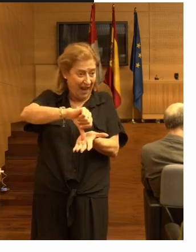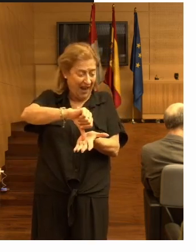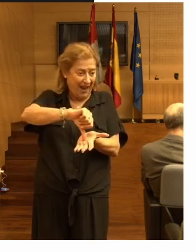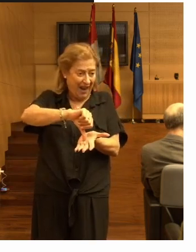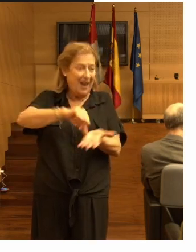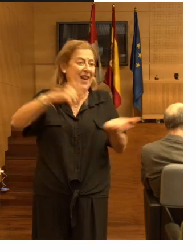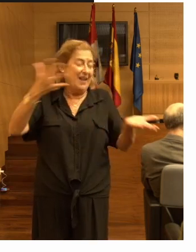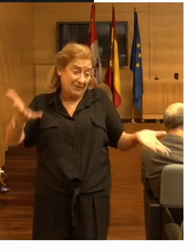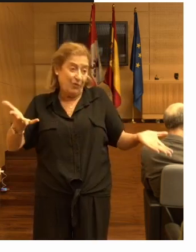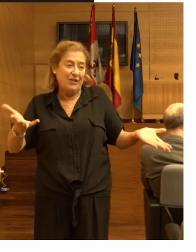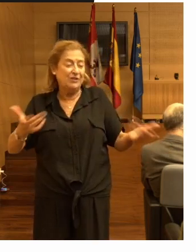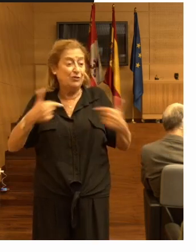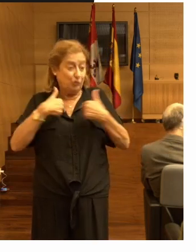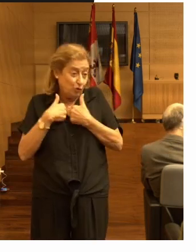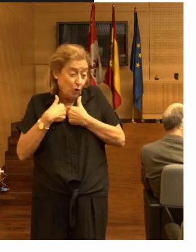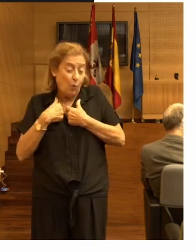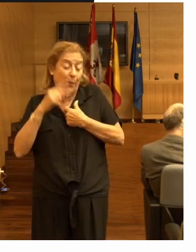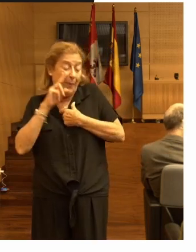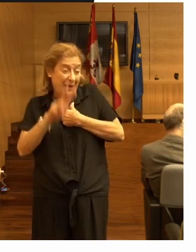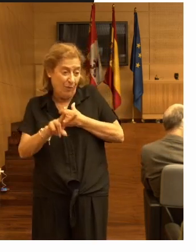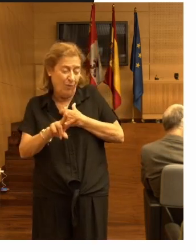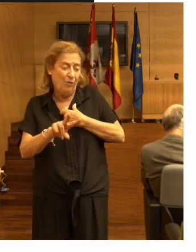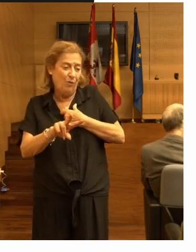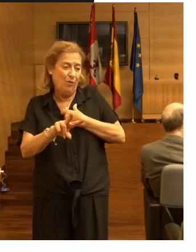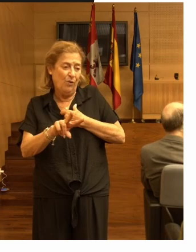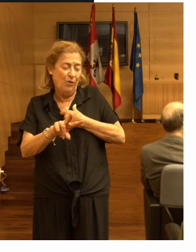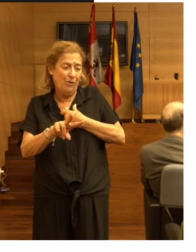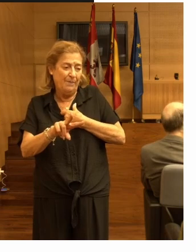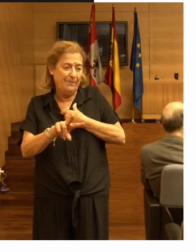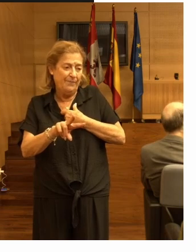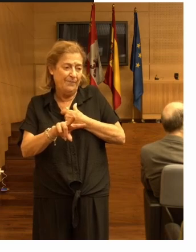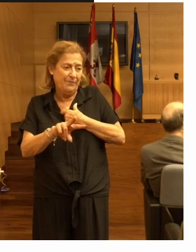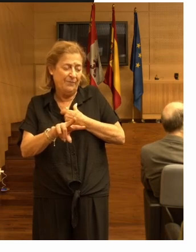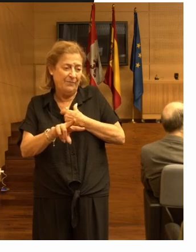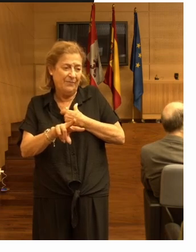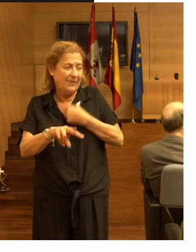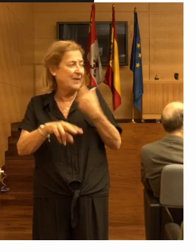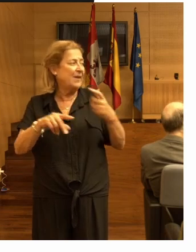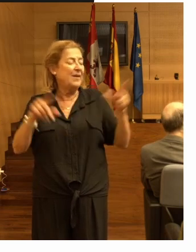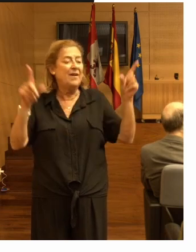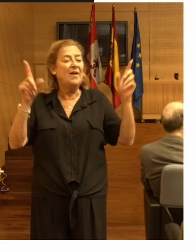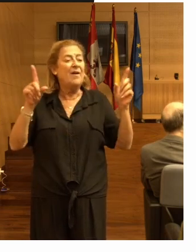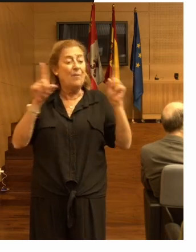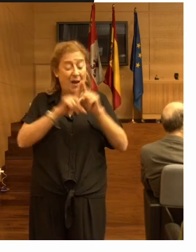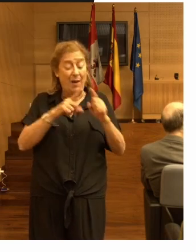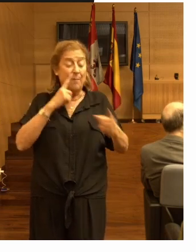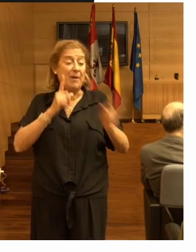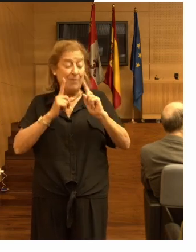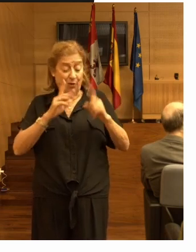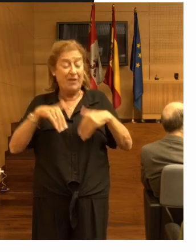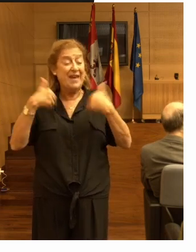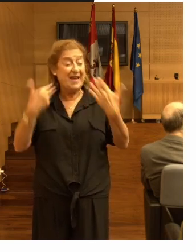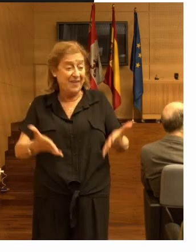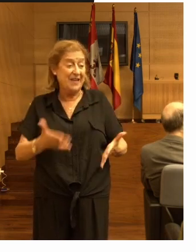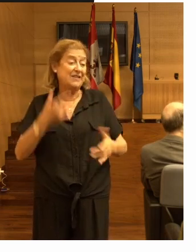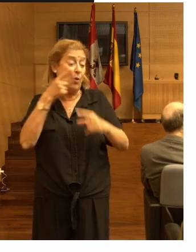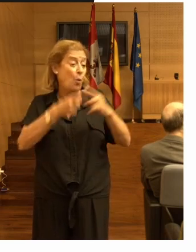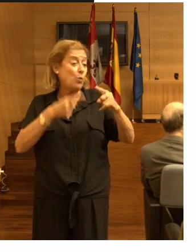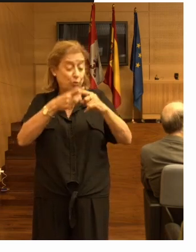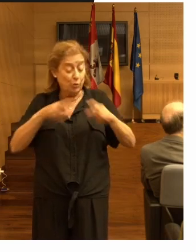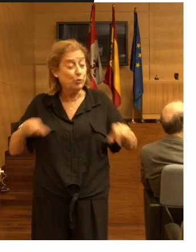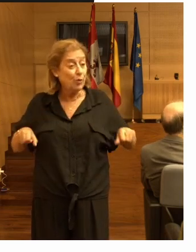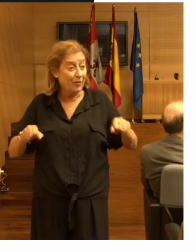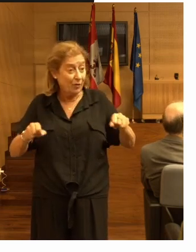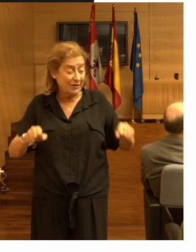así que yo lo que veo en la prevención de caídas y en el uso de sujeciones es esa